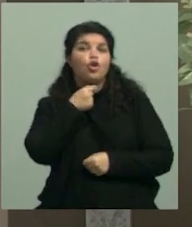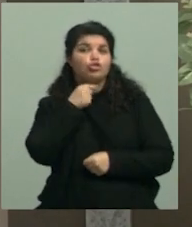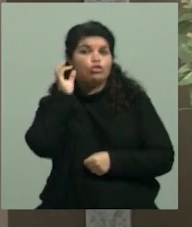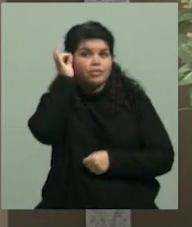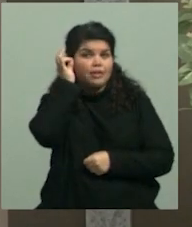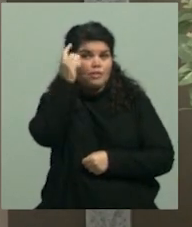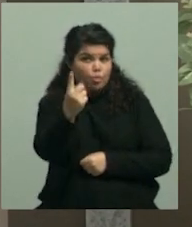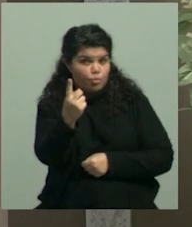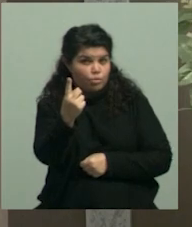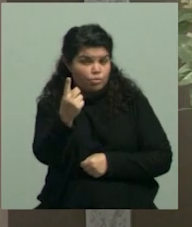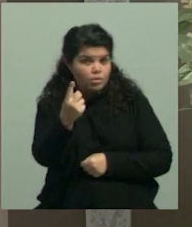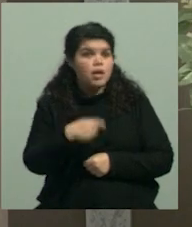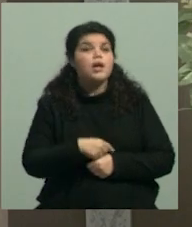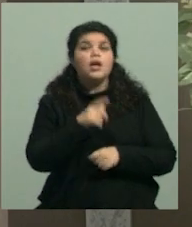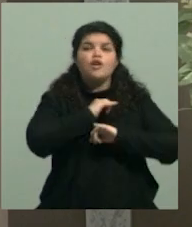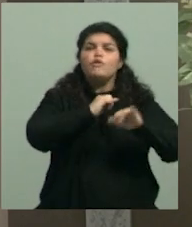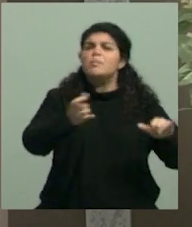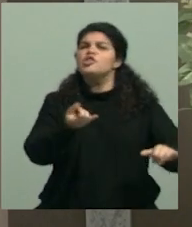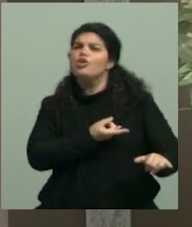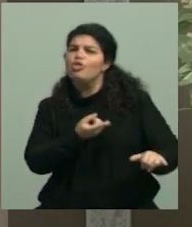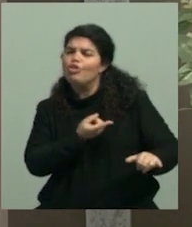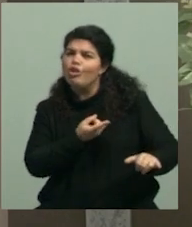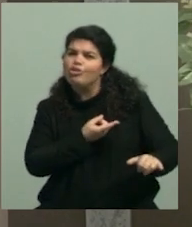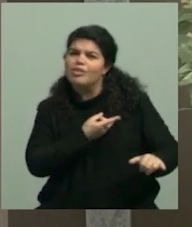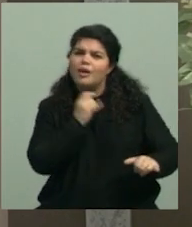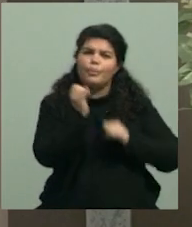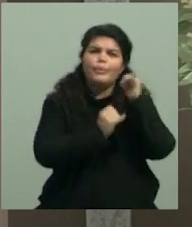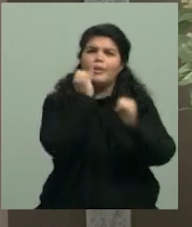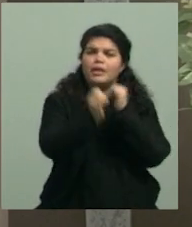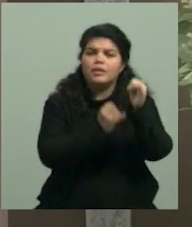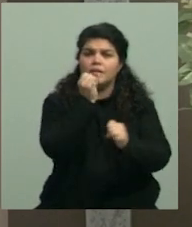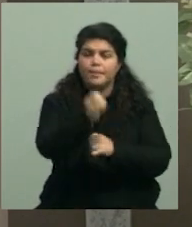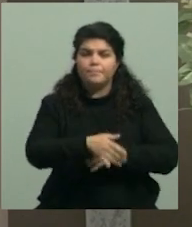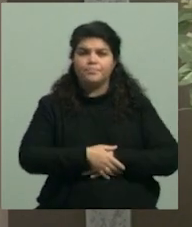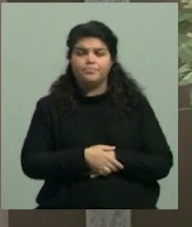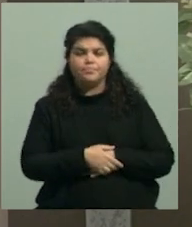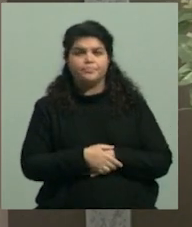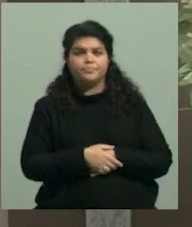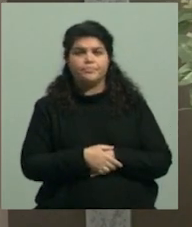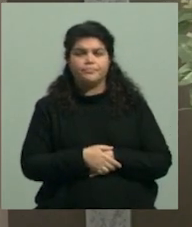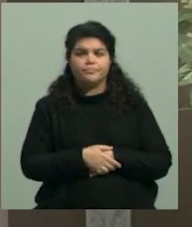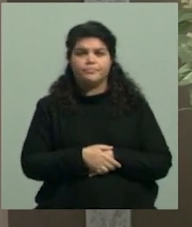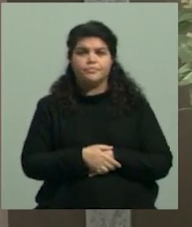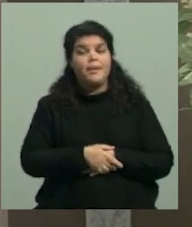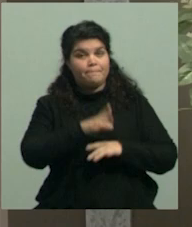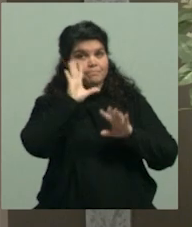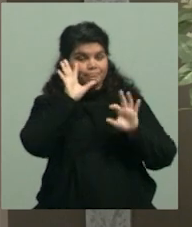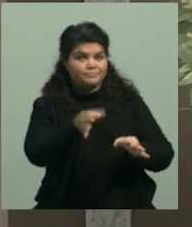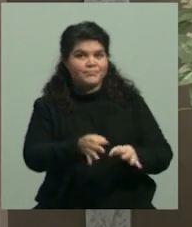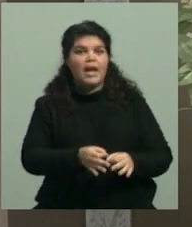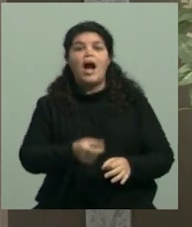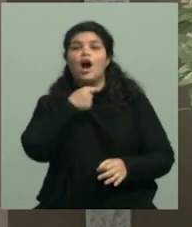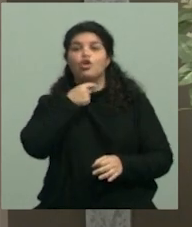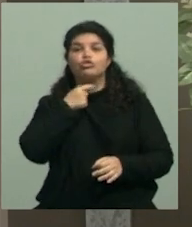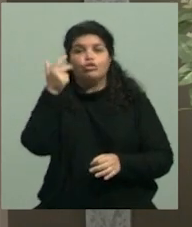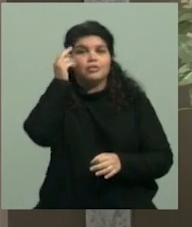dónde pueden encontrar toda la información para aquellos que quieren participar. Bien, bueno, como vos decís, hasta el 31 de agosto hay tiempo